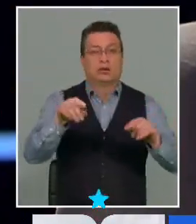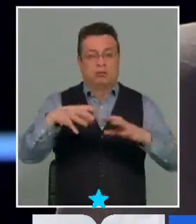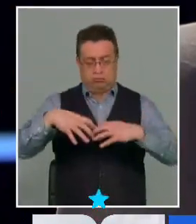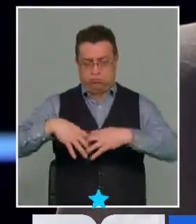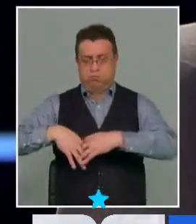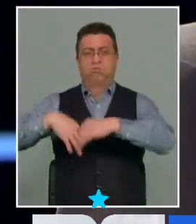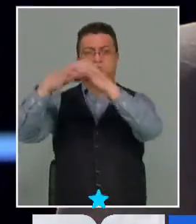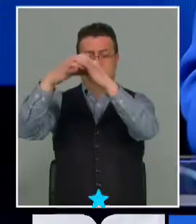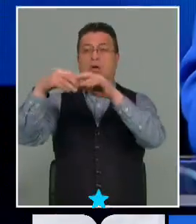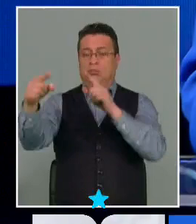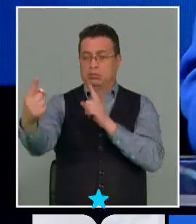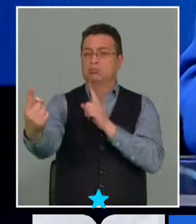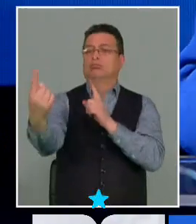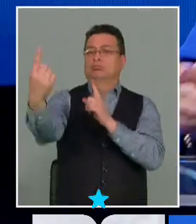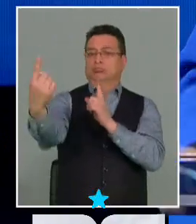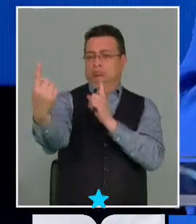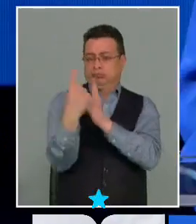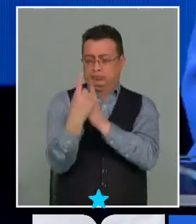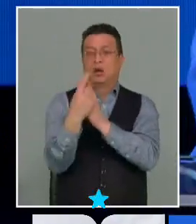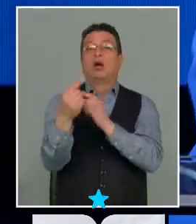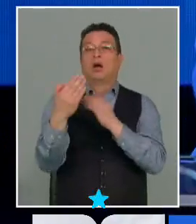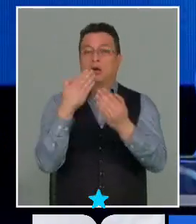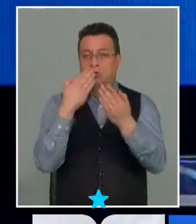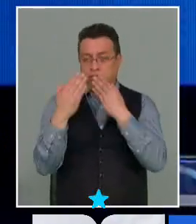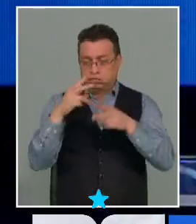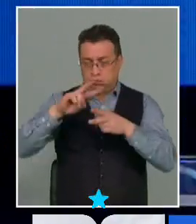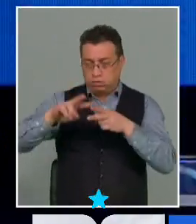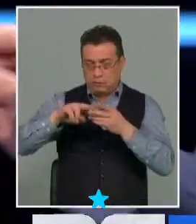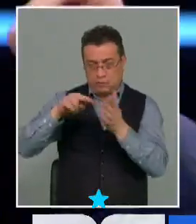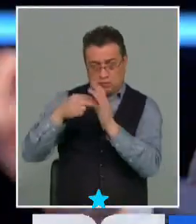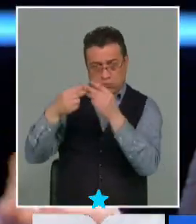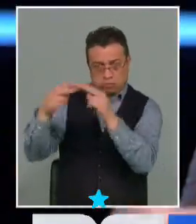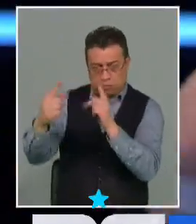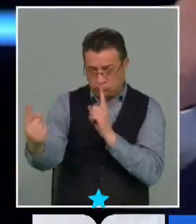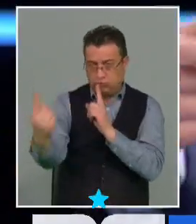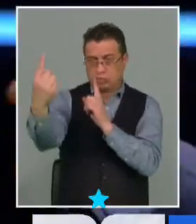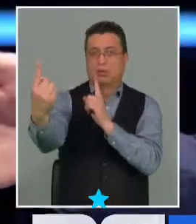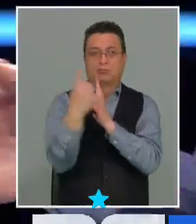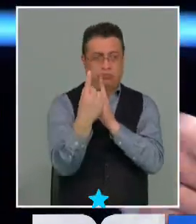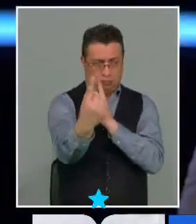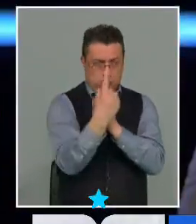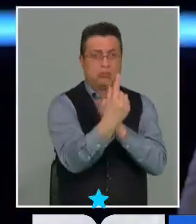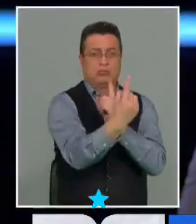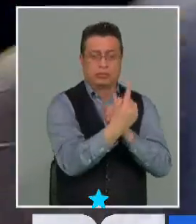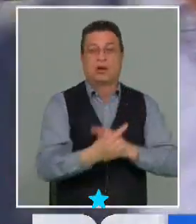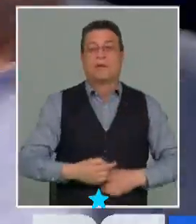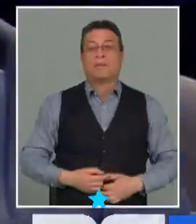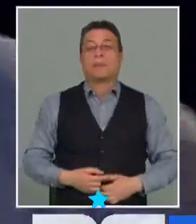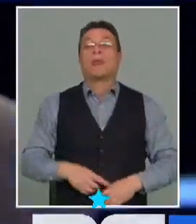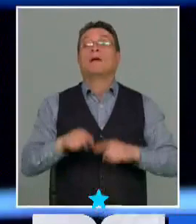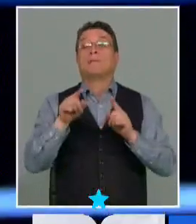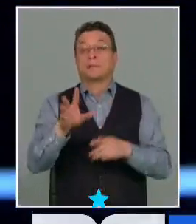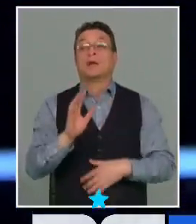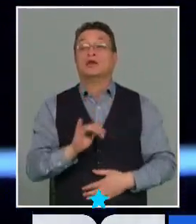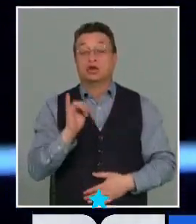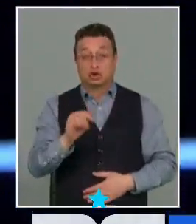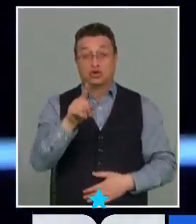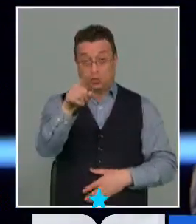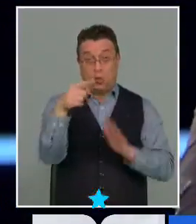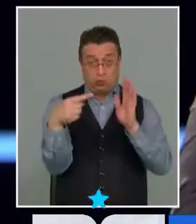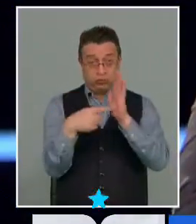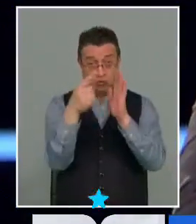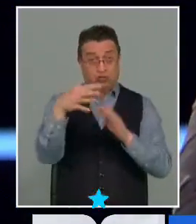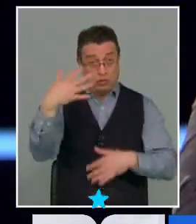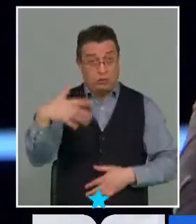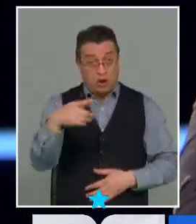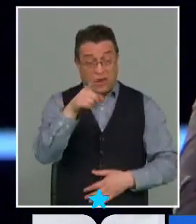interlocutor para poder resolver los asuntos que le afectan a las comunidades indígenas. Paso con Camilo para acelerar ese punto y avanzar en otro. No, yo creo que en el punto clave,